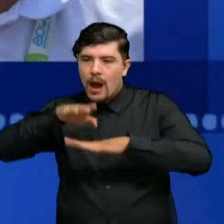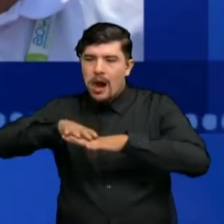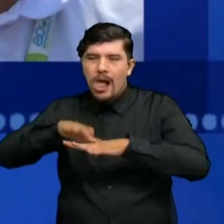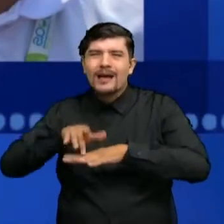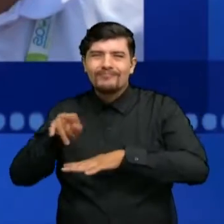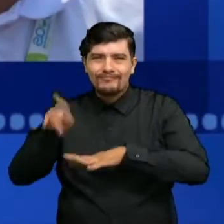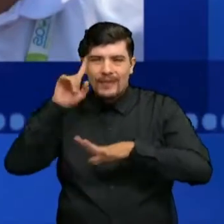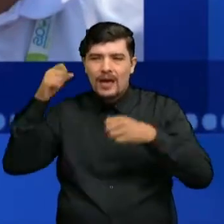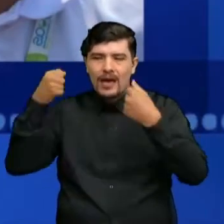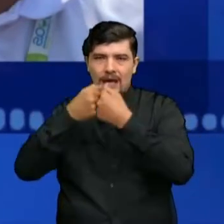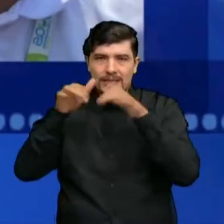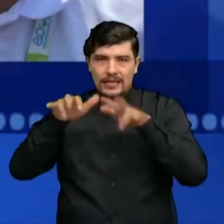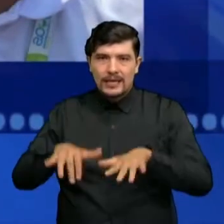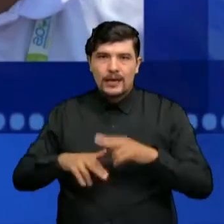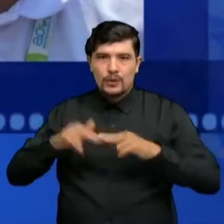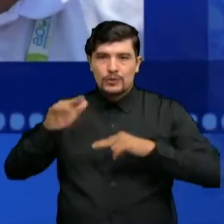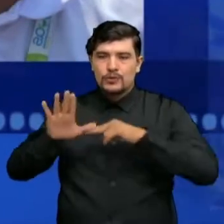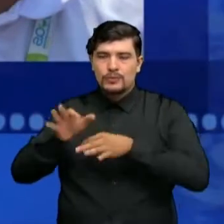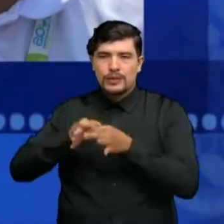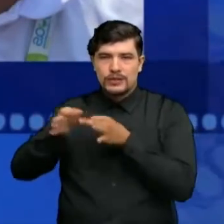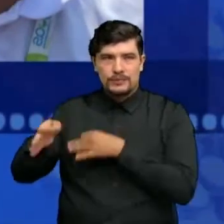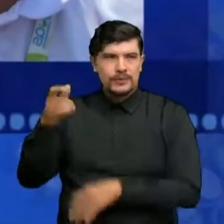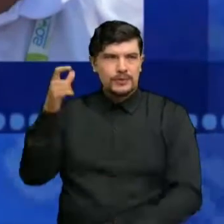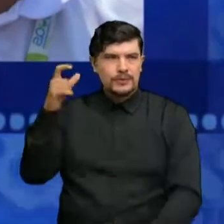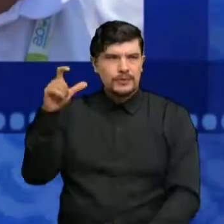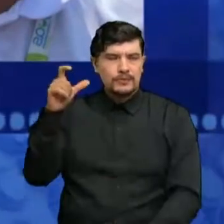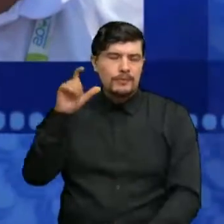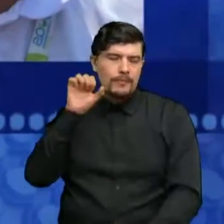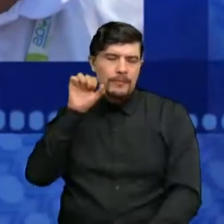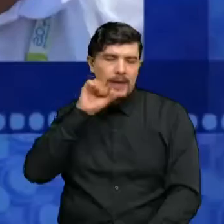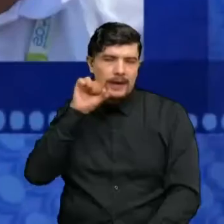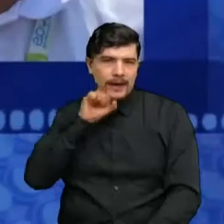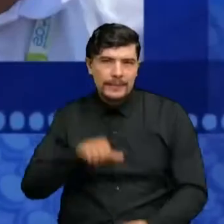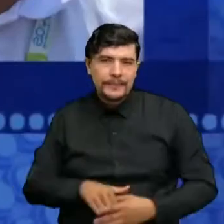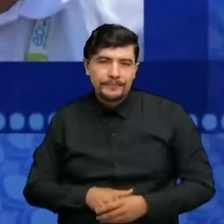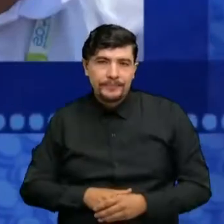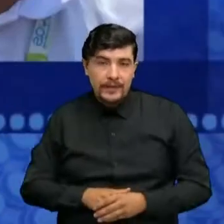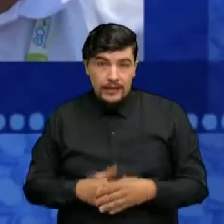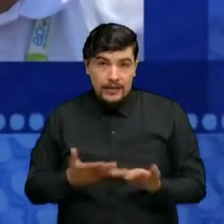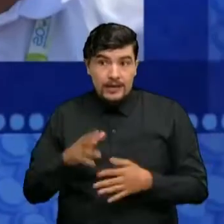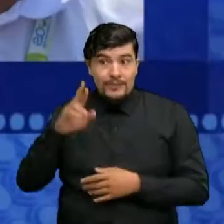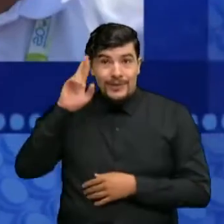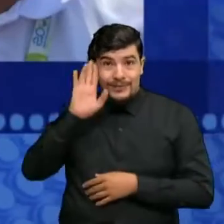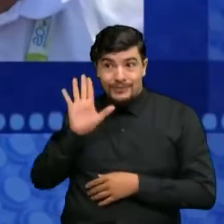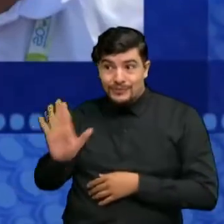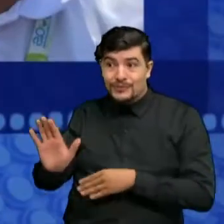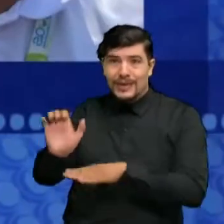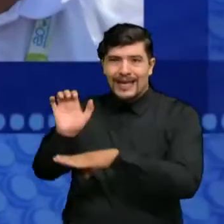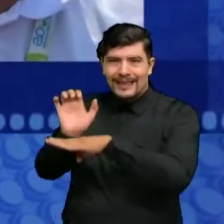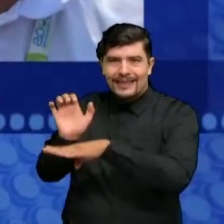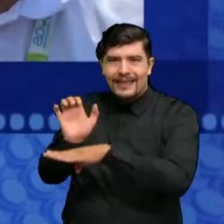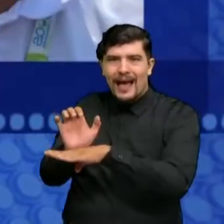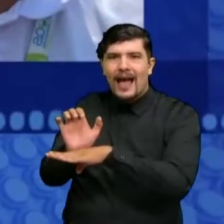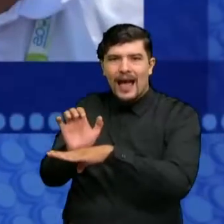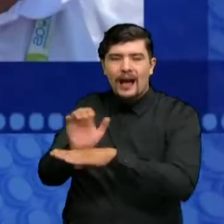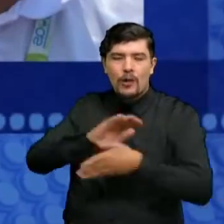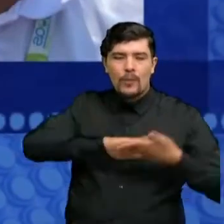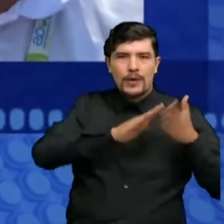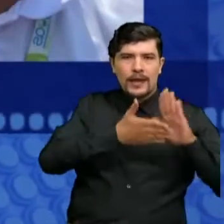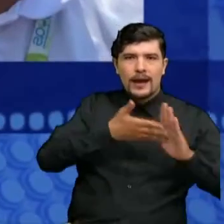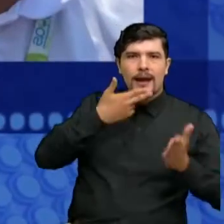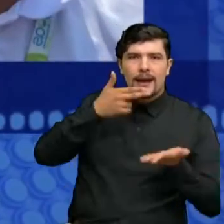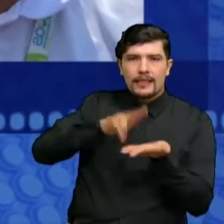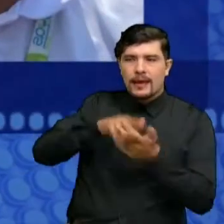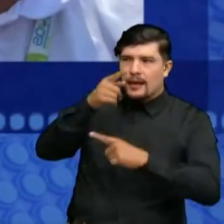a través de la Secretaría de Infraestructura. Motivo por el cual es a través de esta entidad que se debe solicitar información